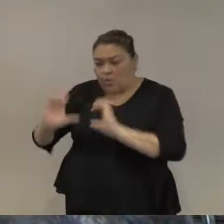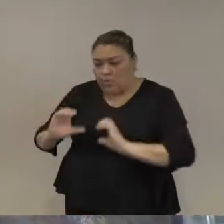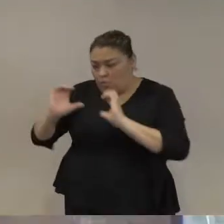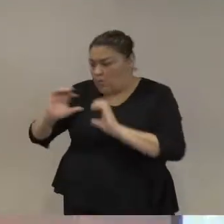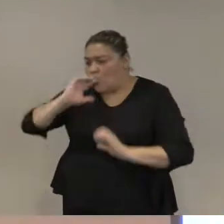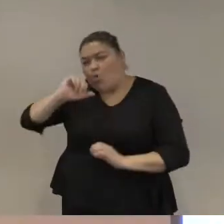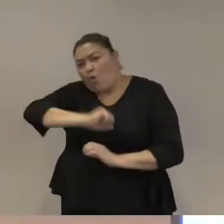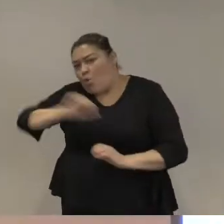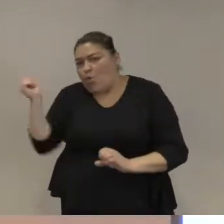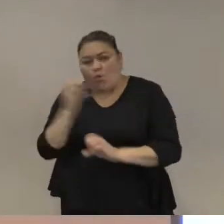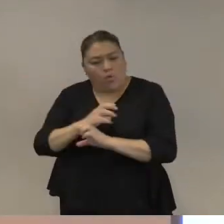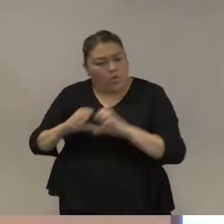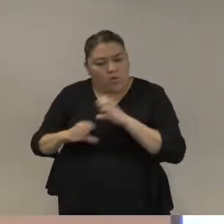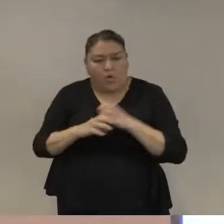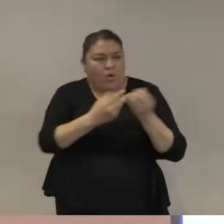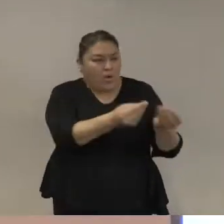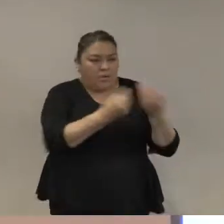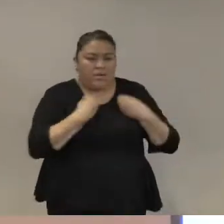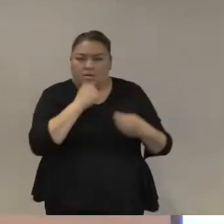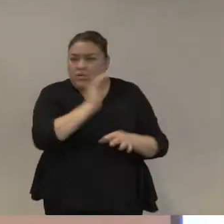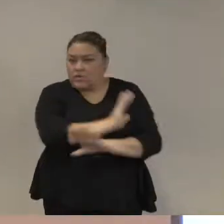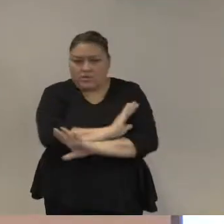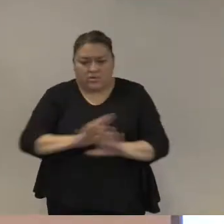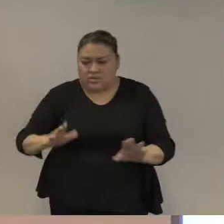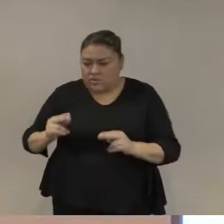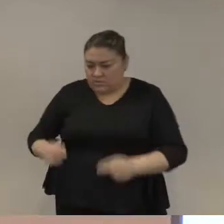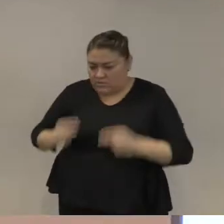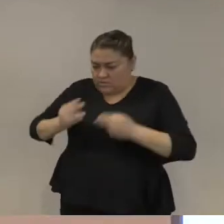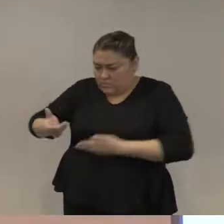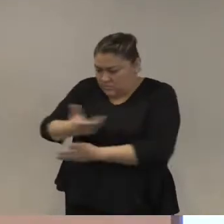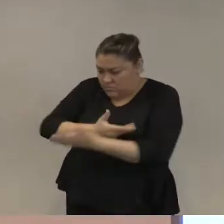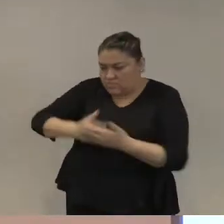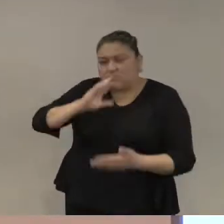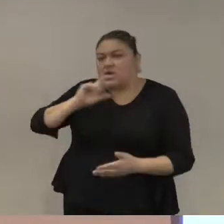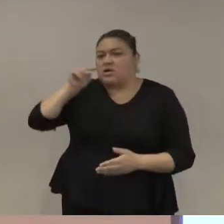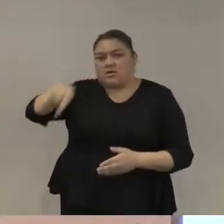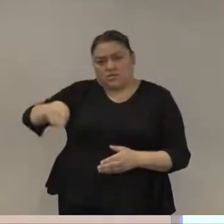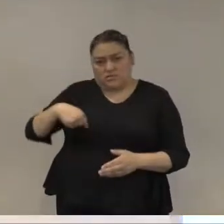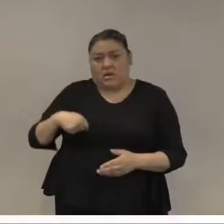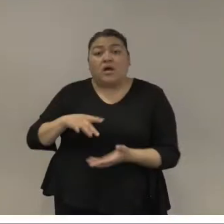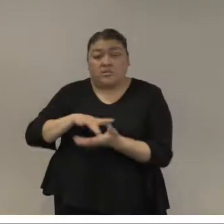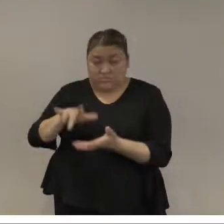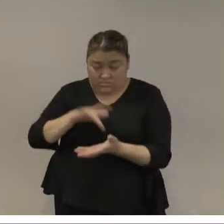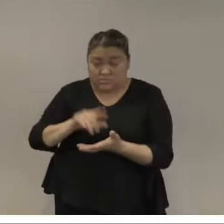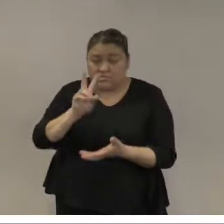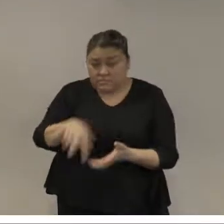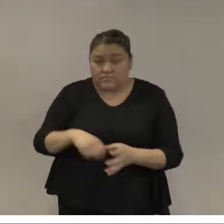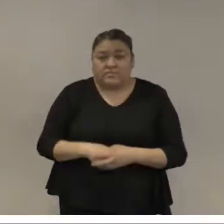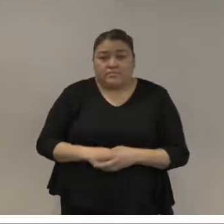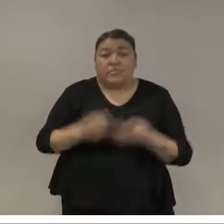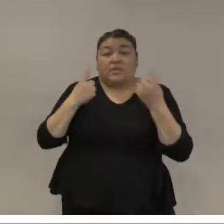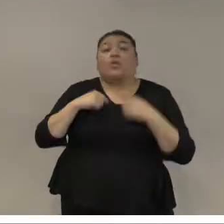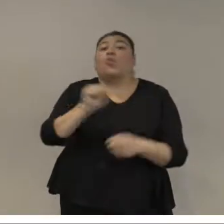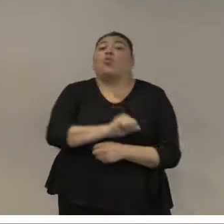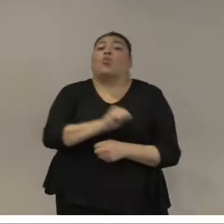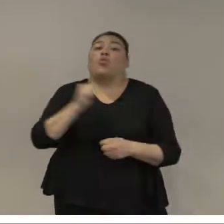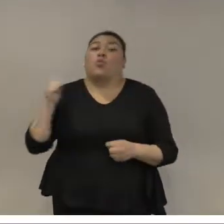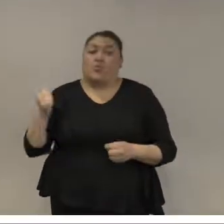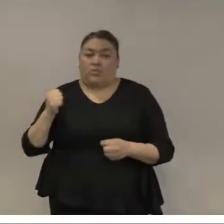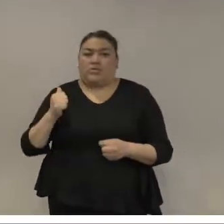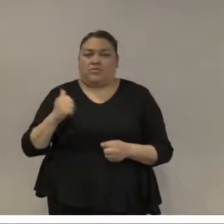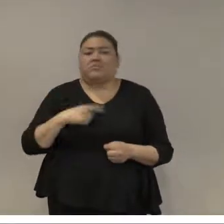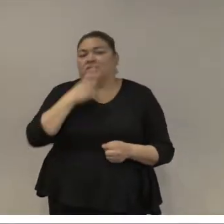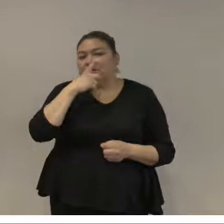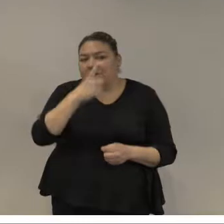participación y más creencia en la economía legal bueno bajo algunas circunstancias como dije el